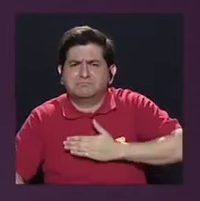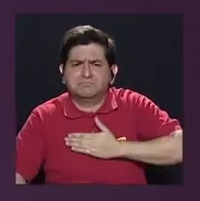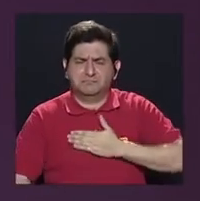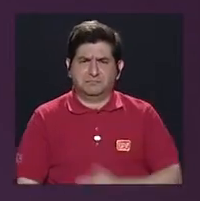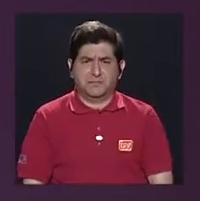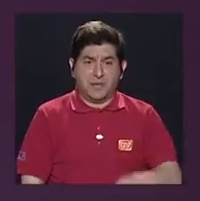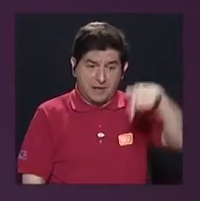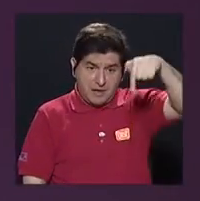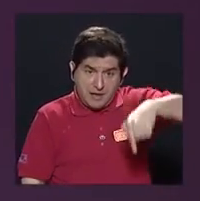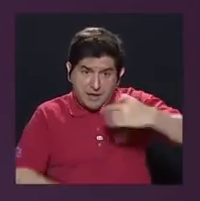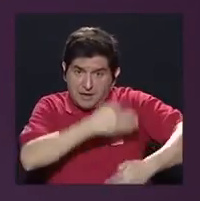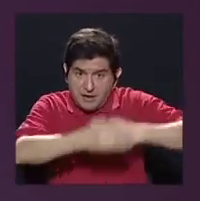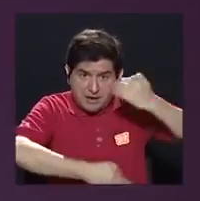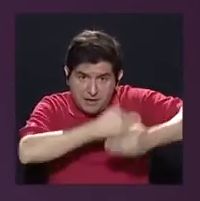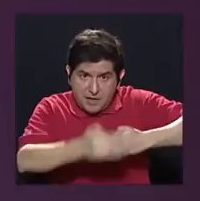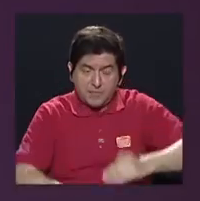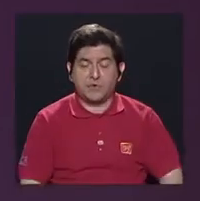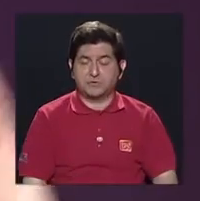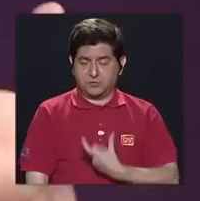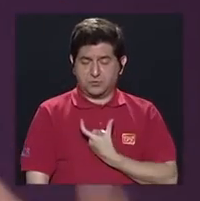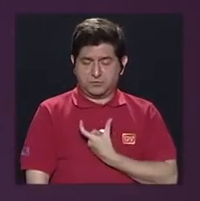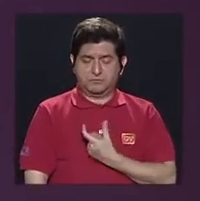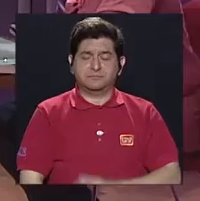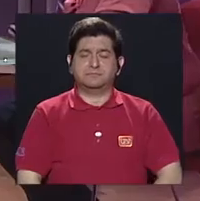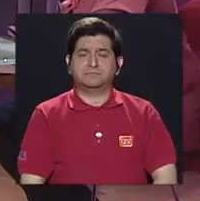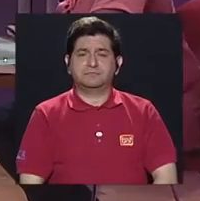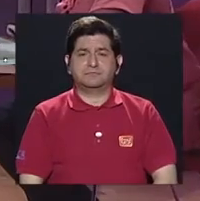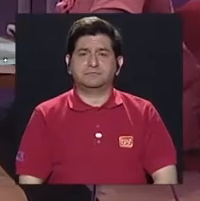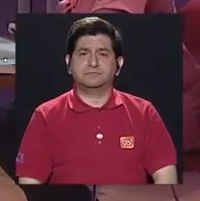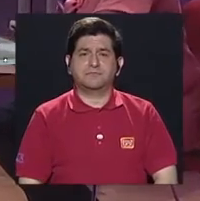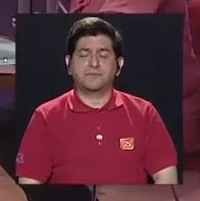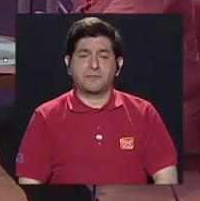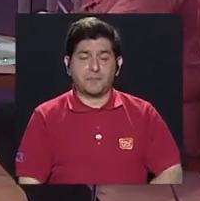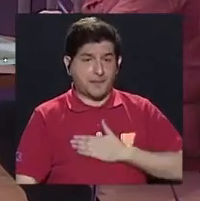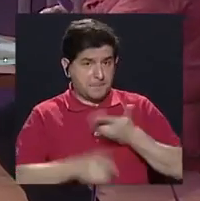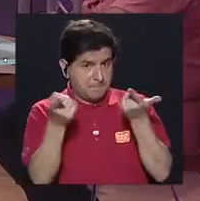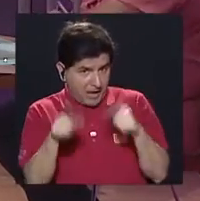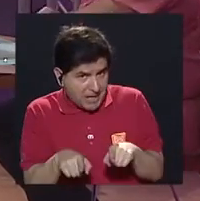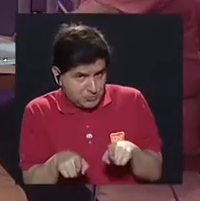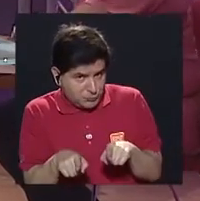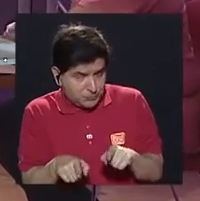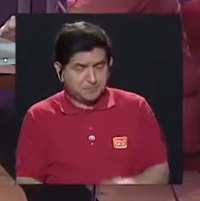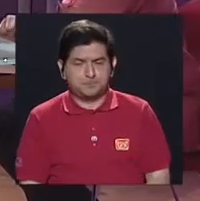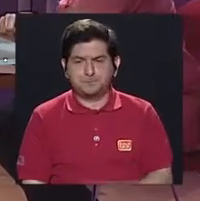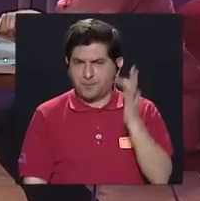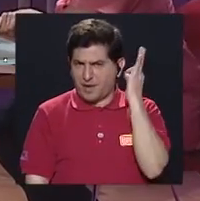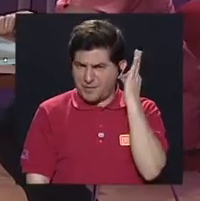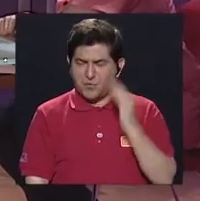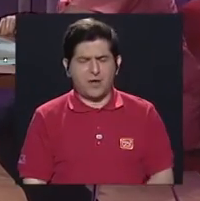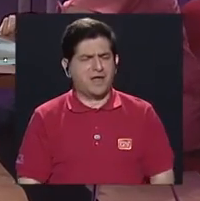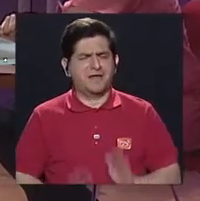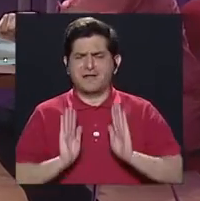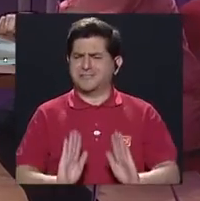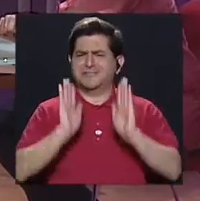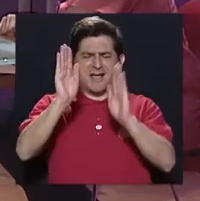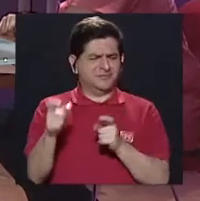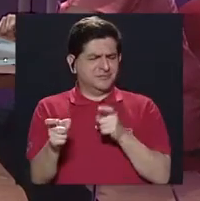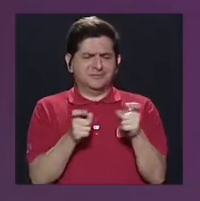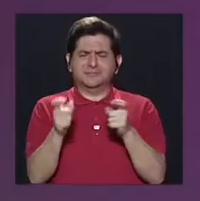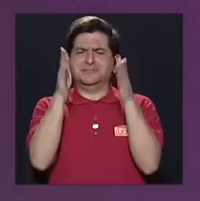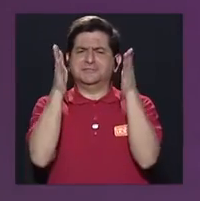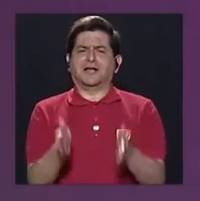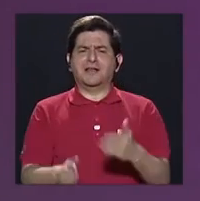en esta alcaldía. Bueno, en el caso mío, las mujeres somos unas excelentes administradoras,